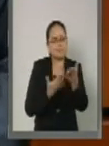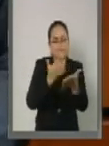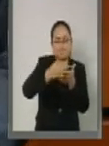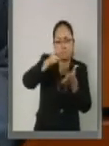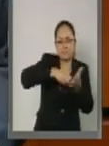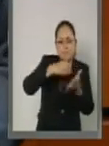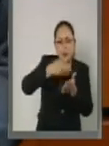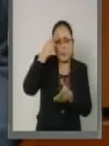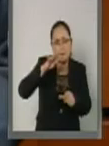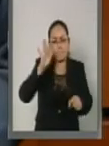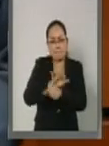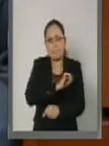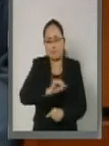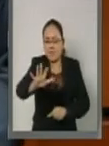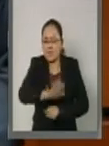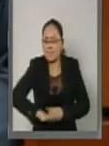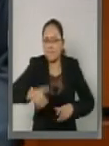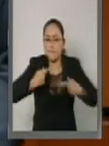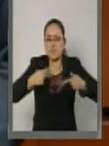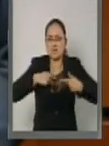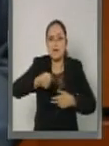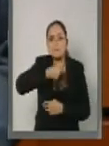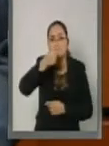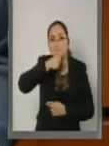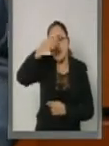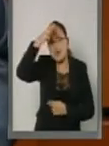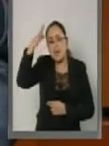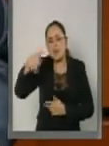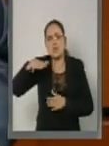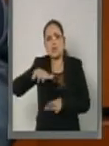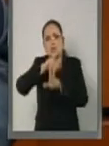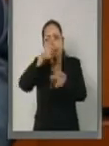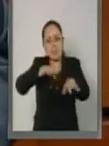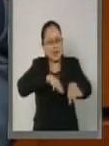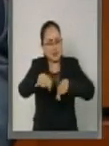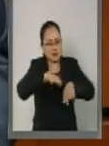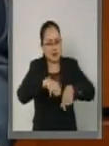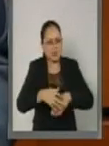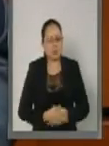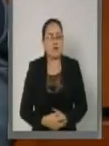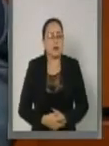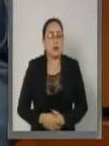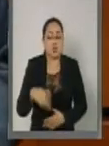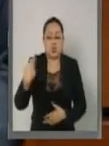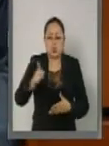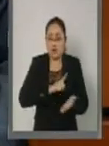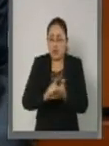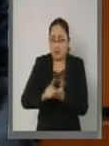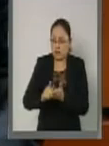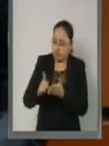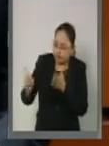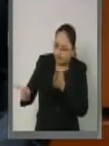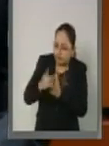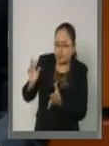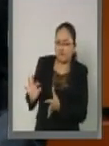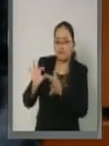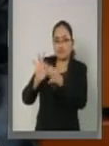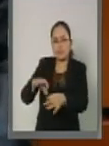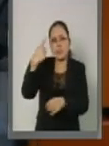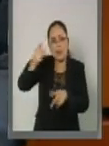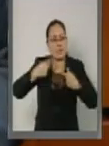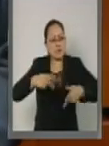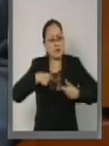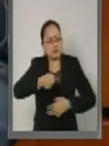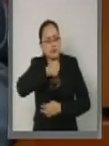derechos de la población adulta mayor de México en materia laboral. Los derechos que reivindicamos para los adultos